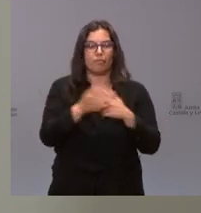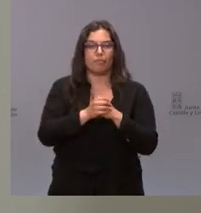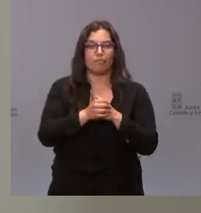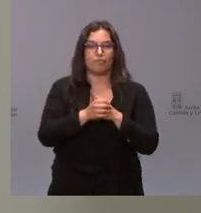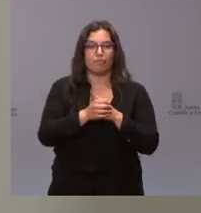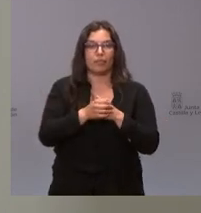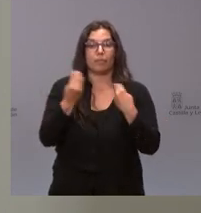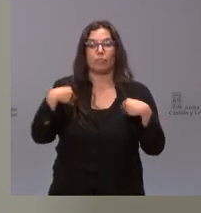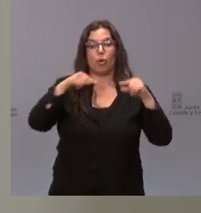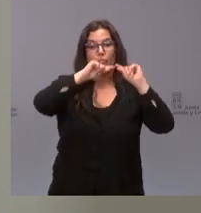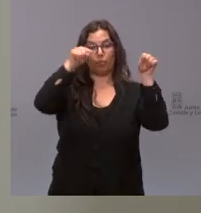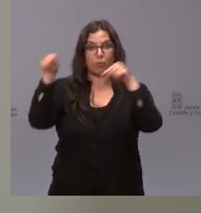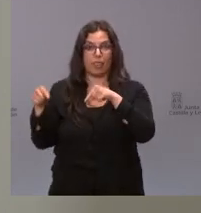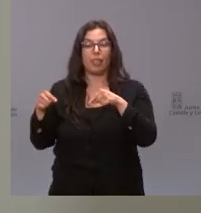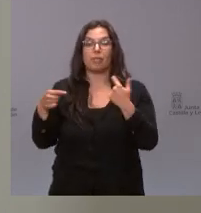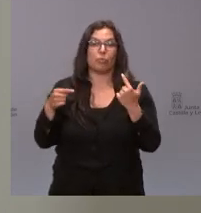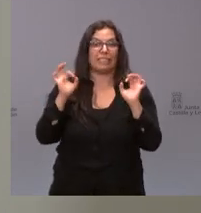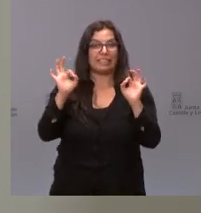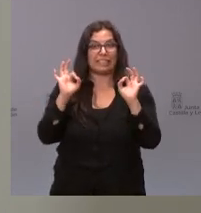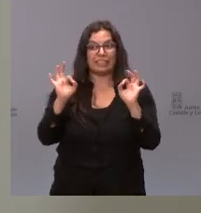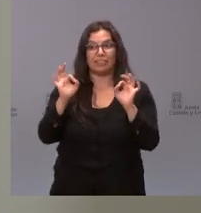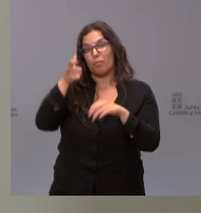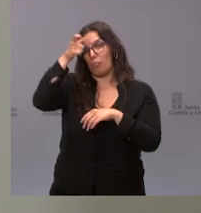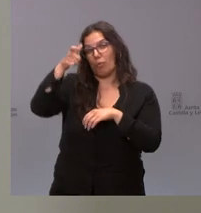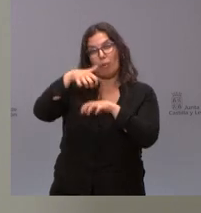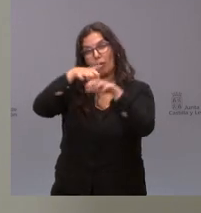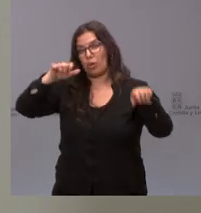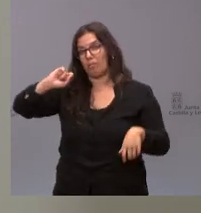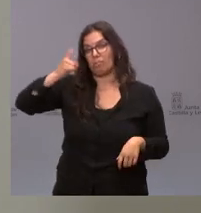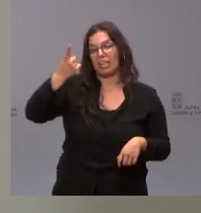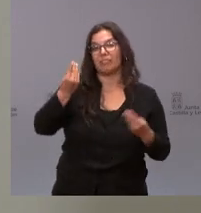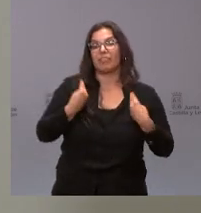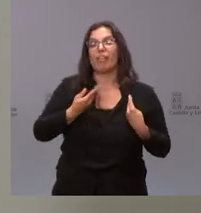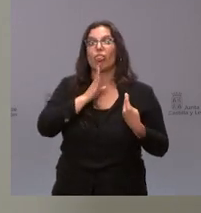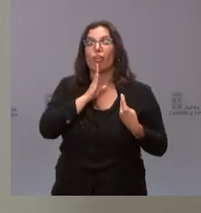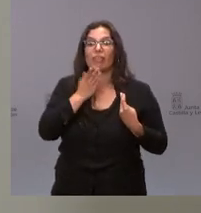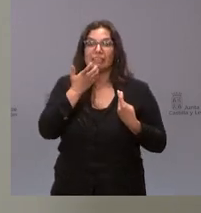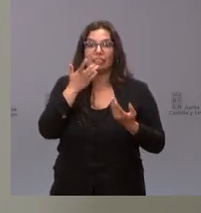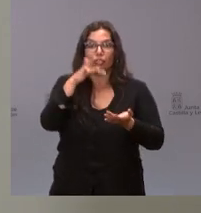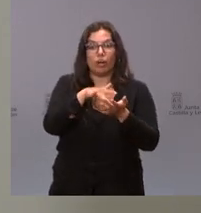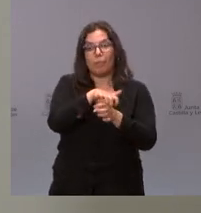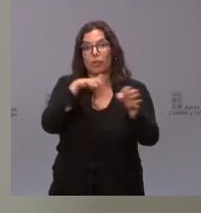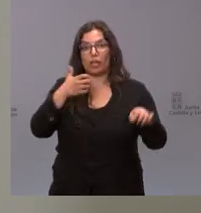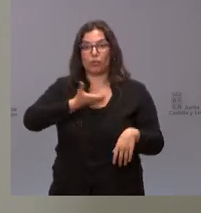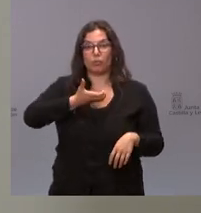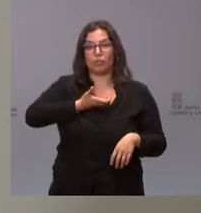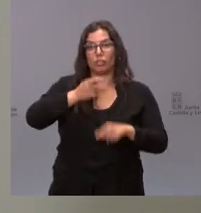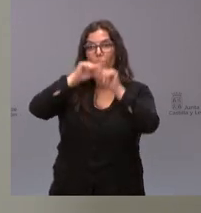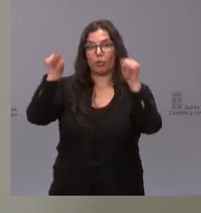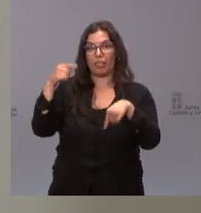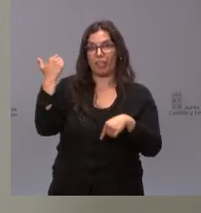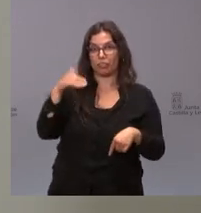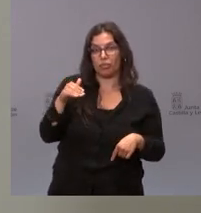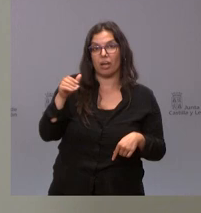de las provincias pues las provincias más específicamente rurales en la medida en que lógicamente la mayor parte de los ayuntamientos de la provincia de Soria